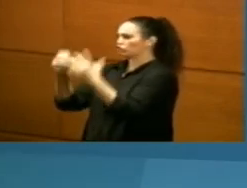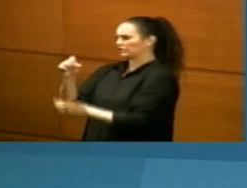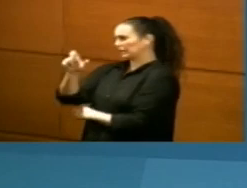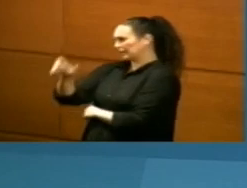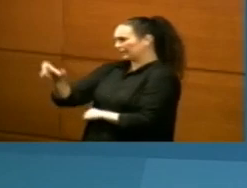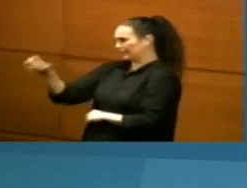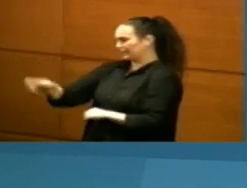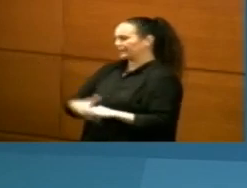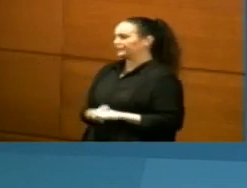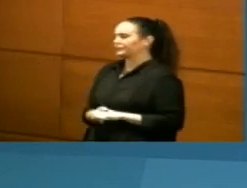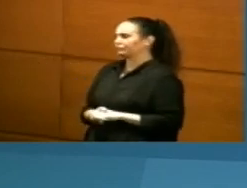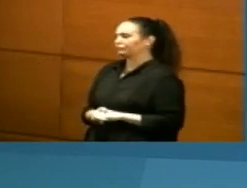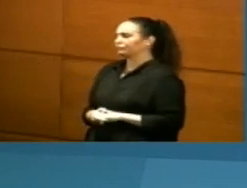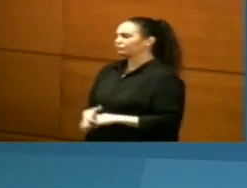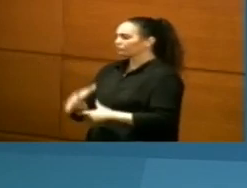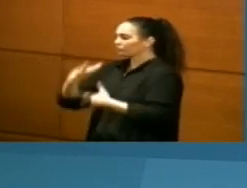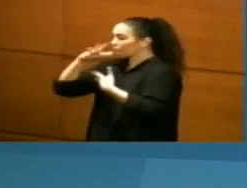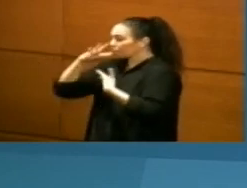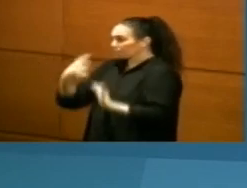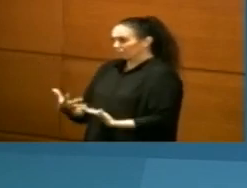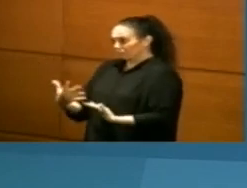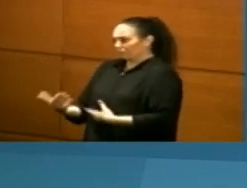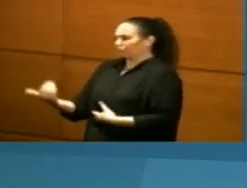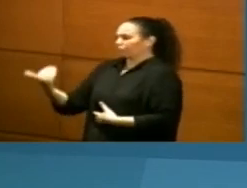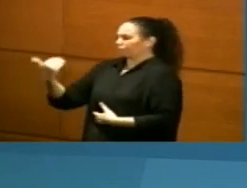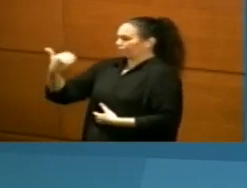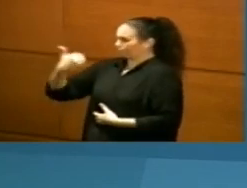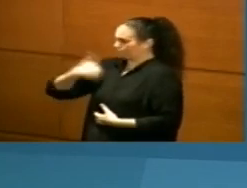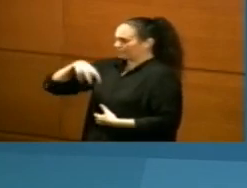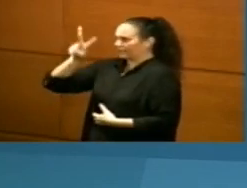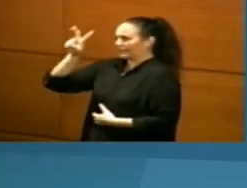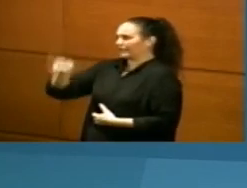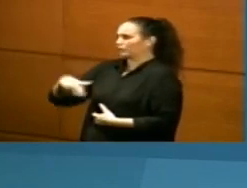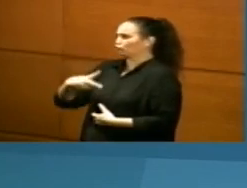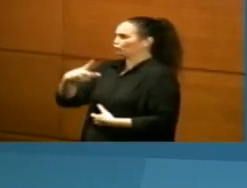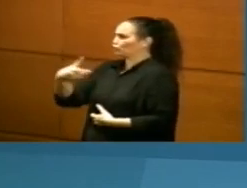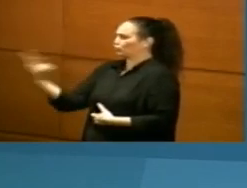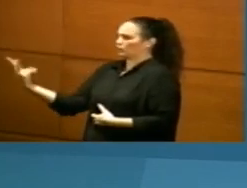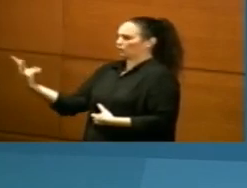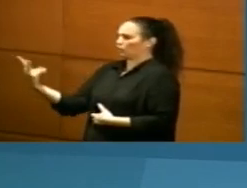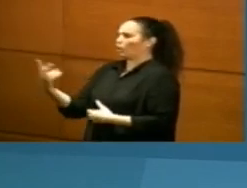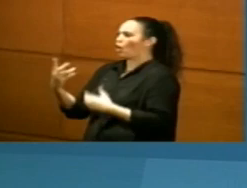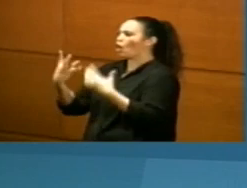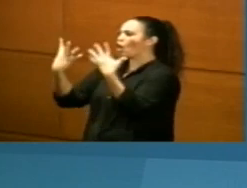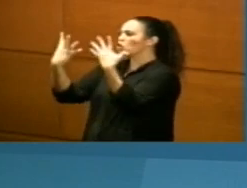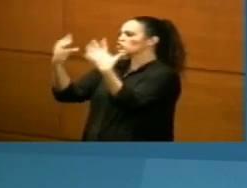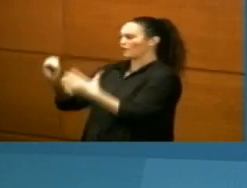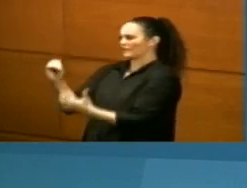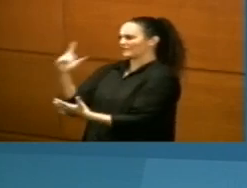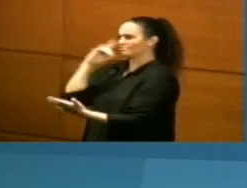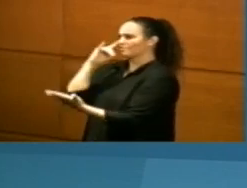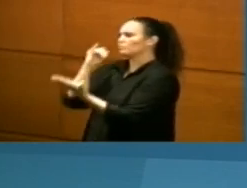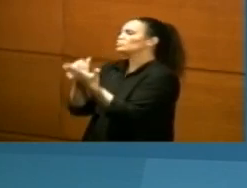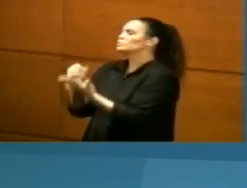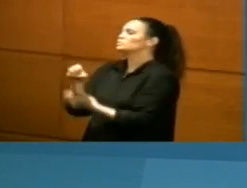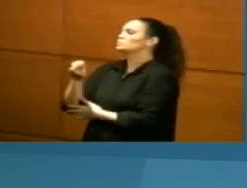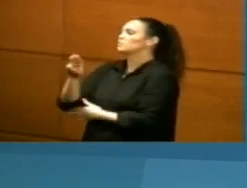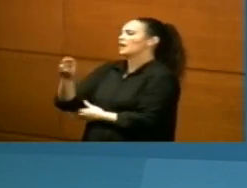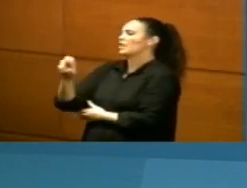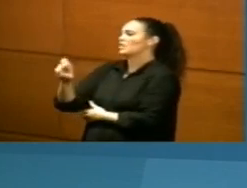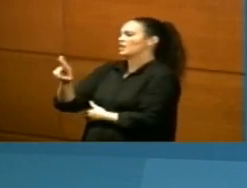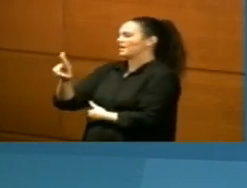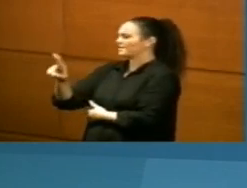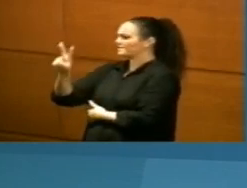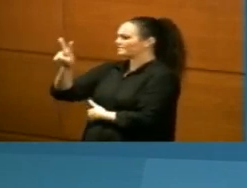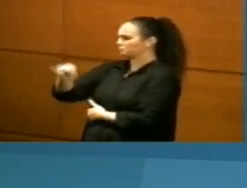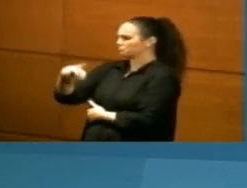En el momento actual ya se han realizado y tenemos el resultado de más de 90 pruebas PCRs que se